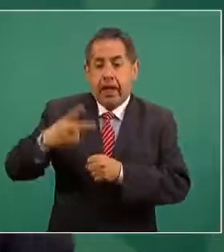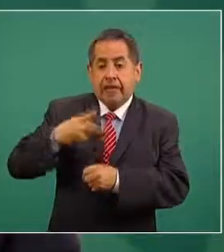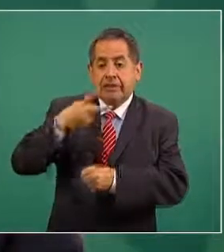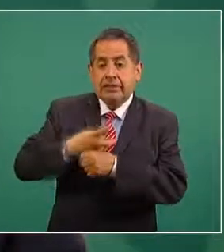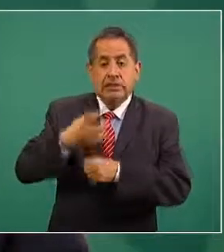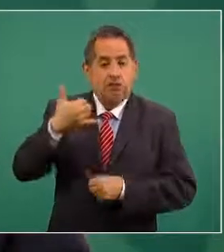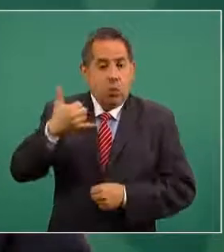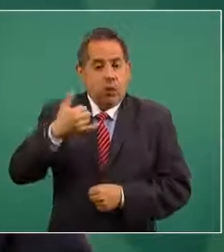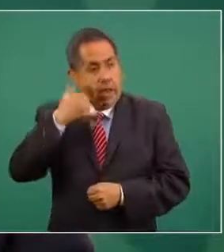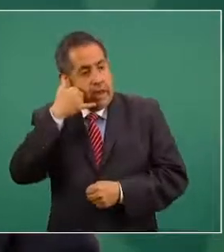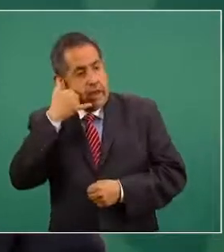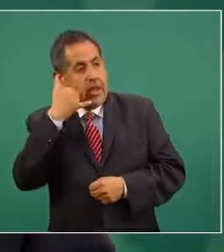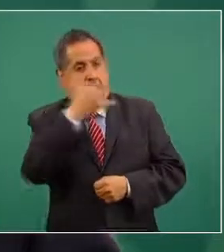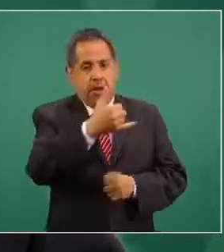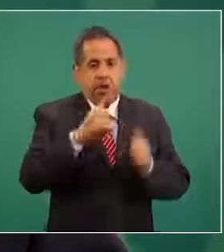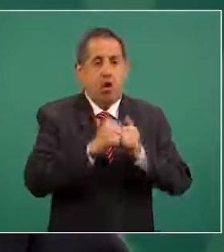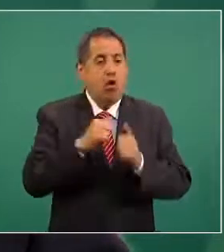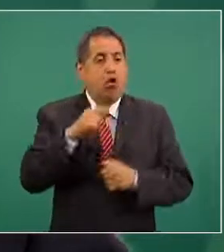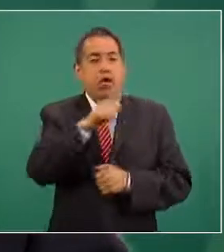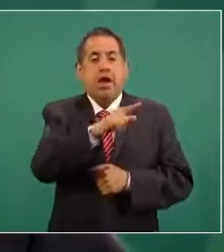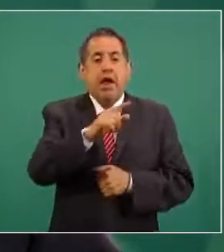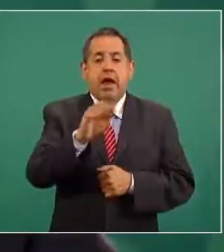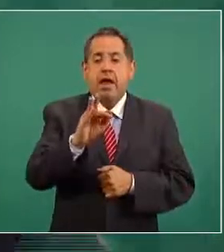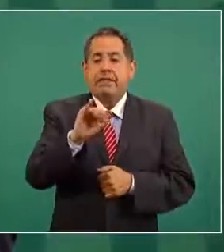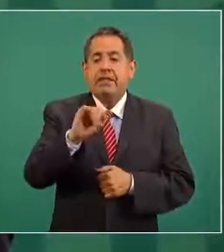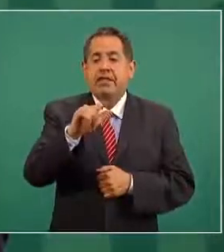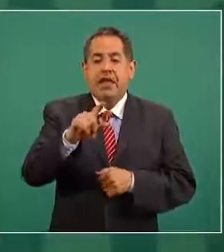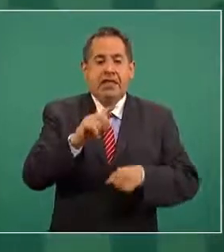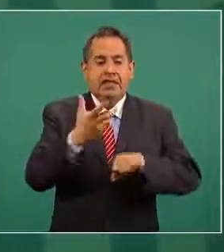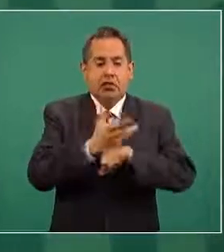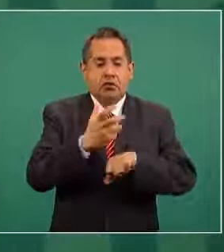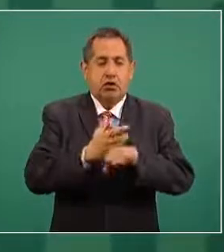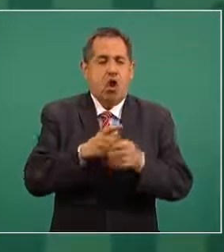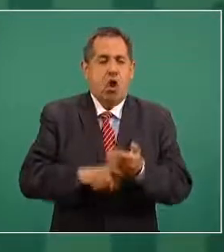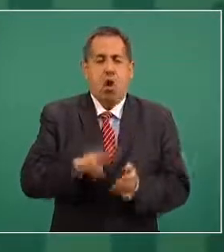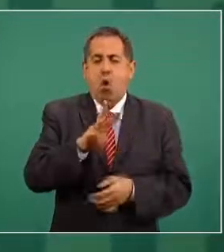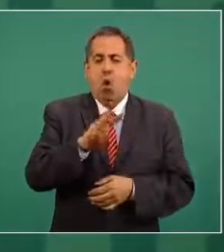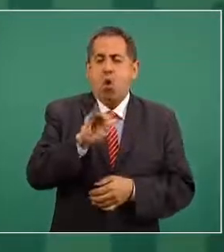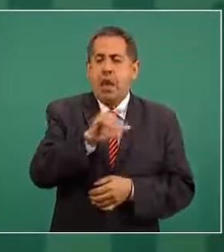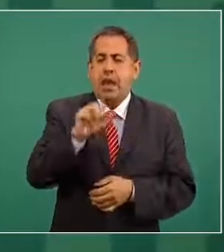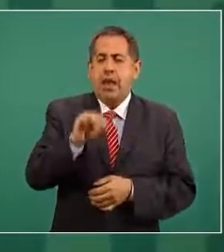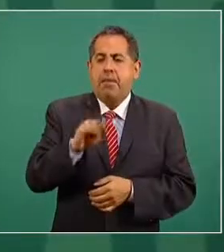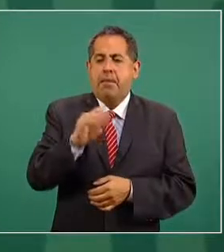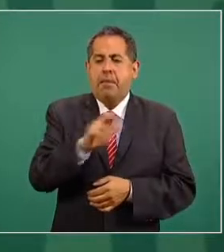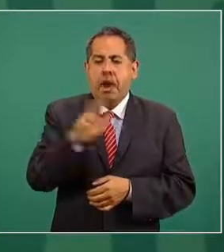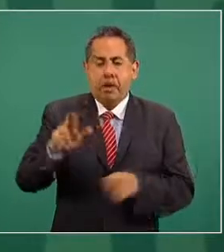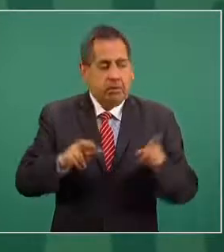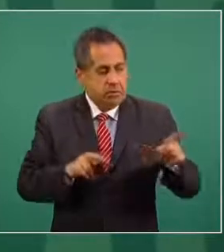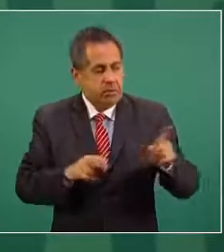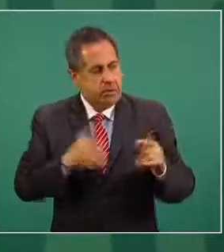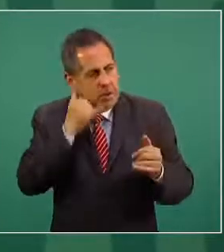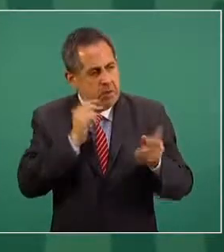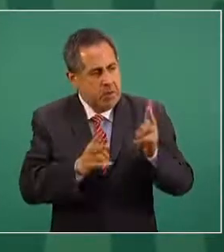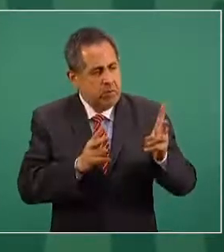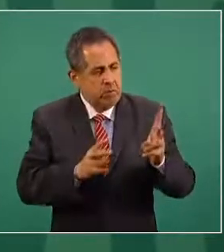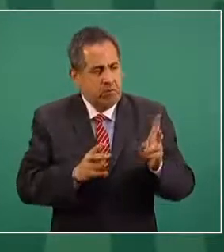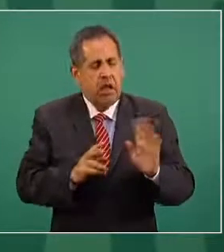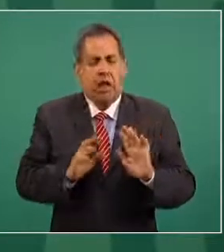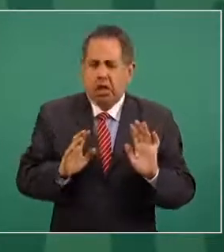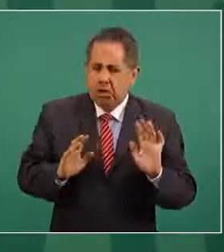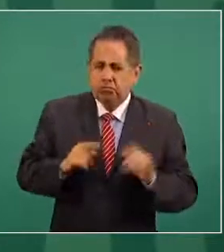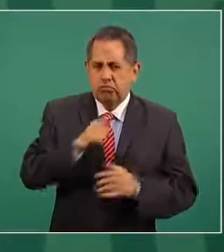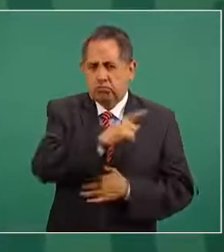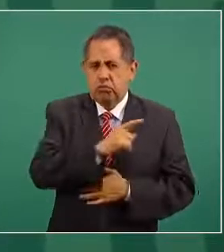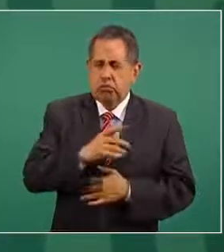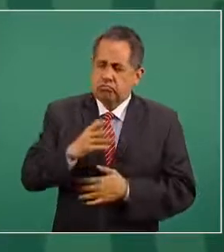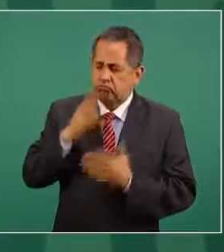tuve con el señor fiscal general de los Estados Unidos, el señor William Barr, a quien reconozco que tuvo una actitud muy